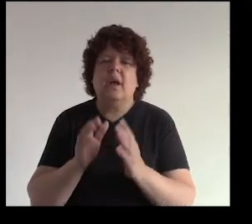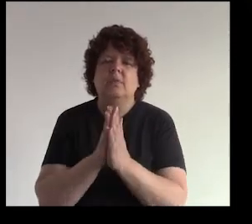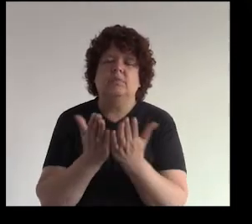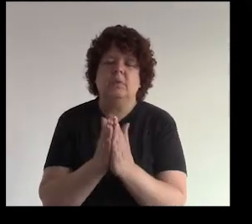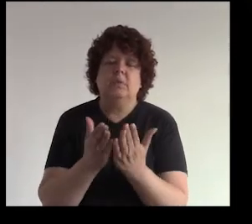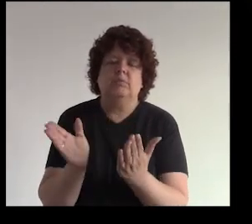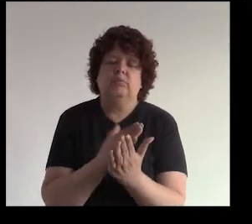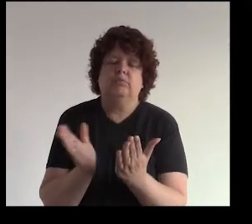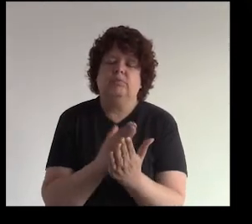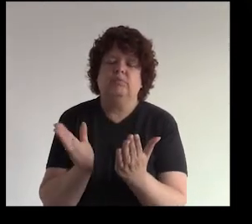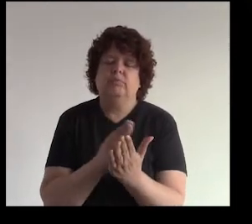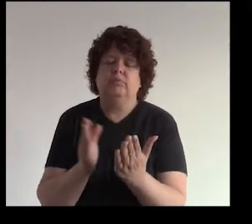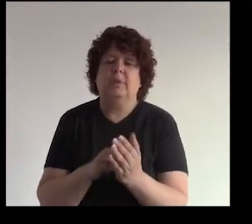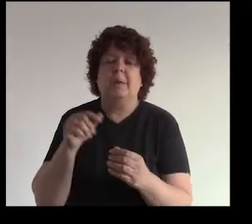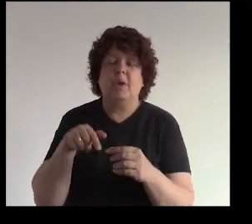para eso hay un manual